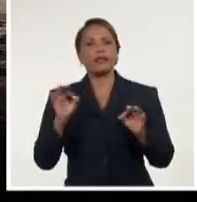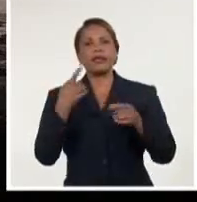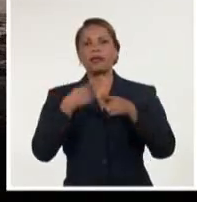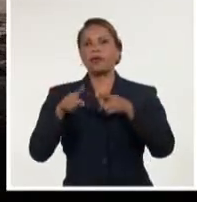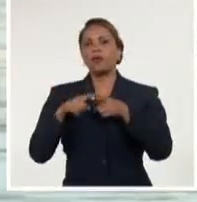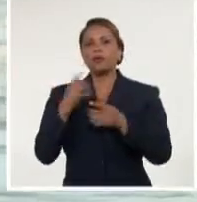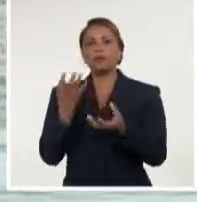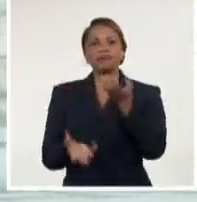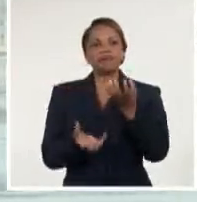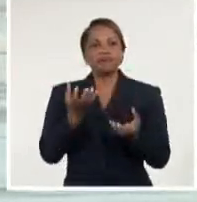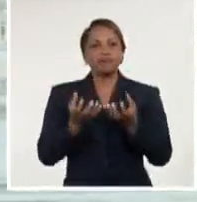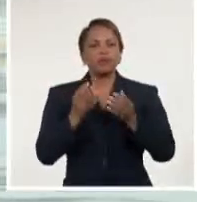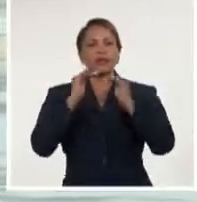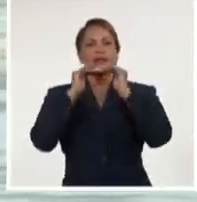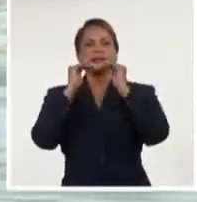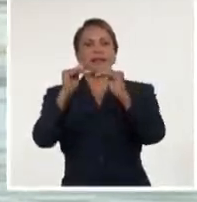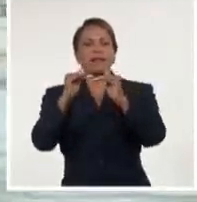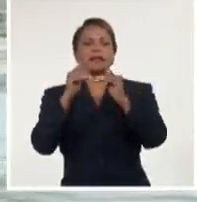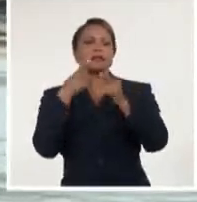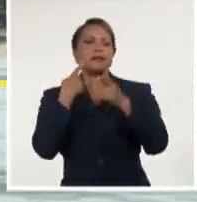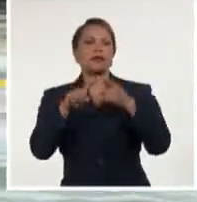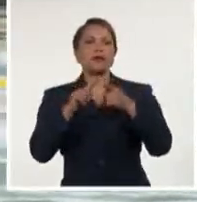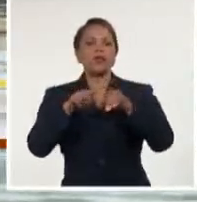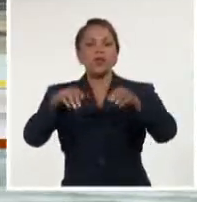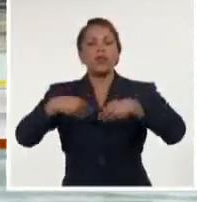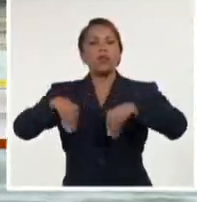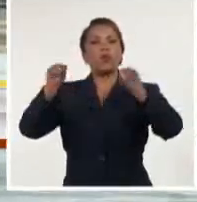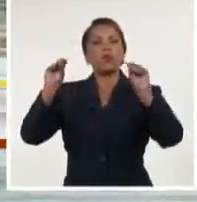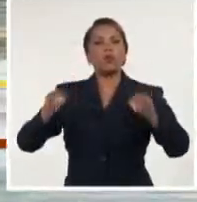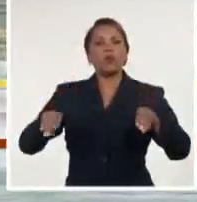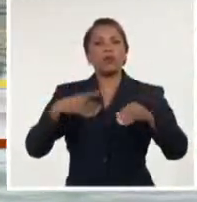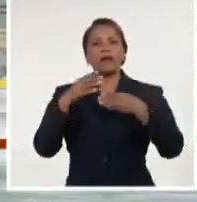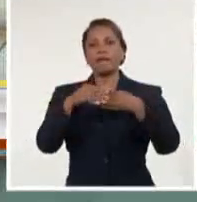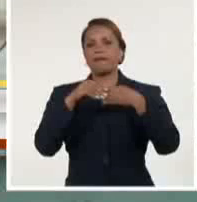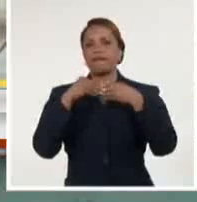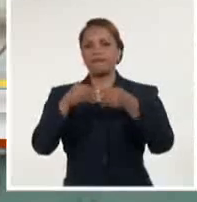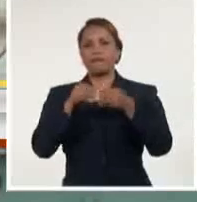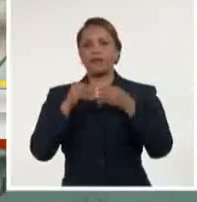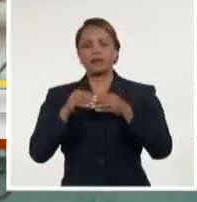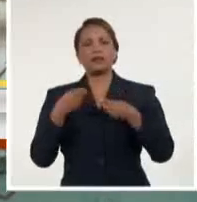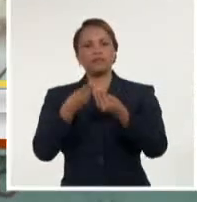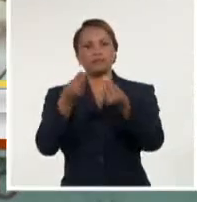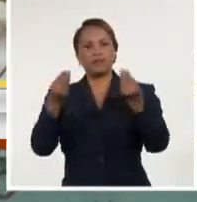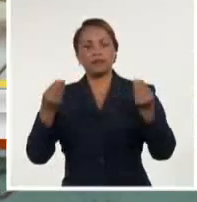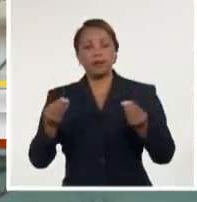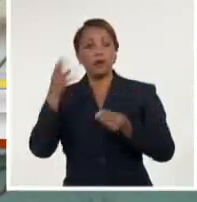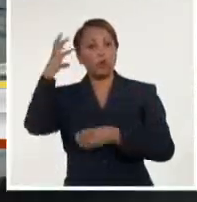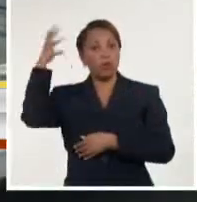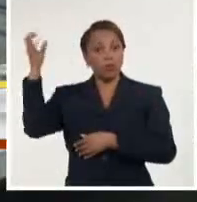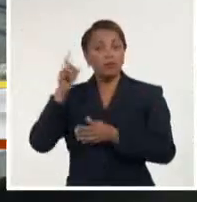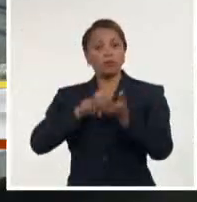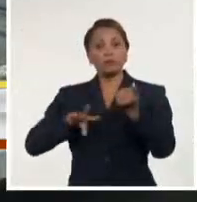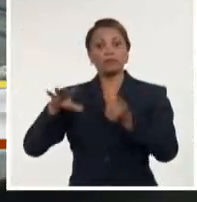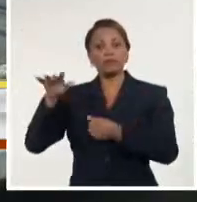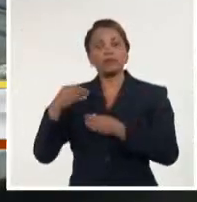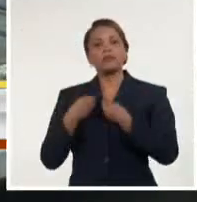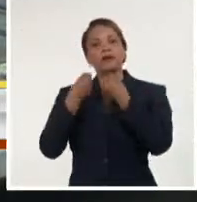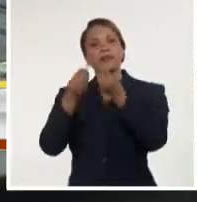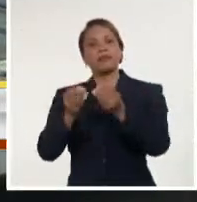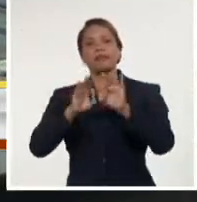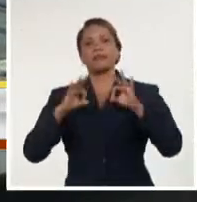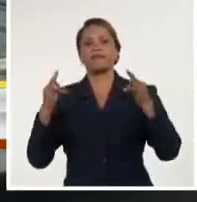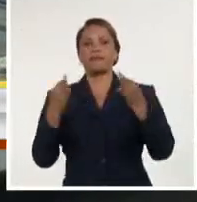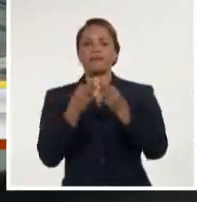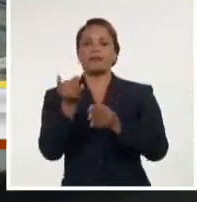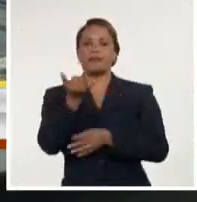láminas de zinc para techado y lonas plásticas. Todo ello será entregado por el gobierno provincial de Pinar del Río a las familias más afectadas por